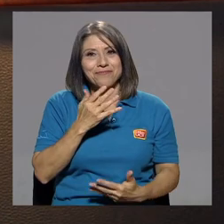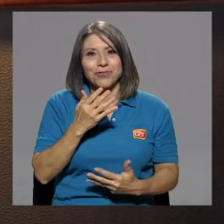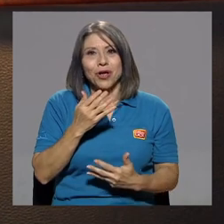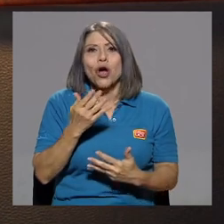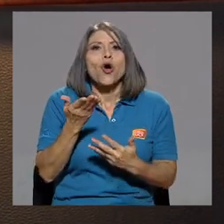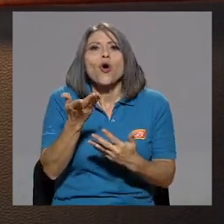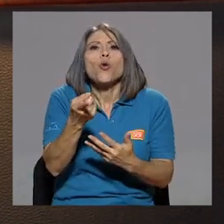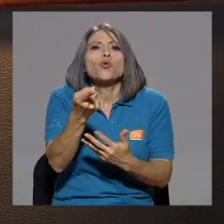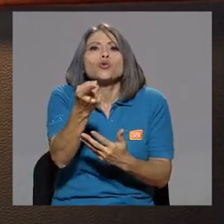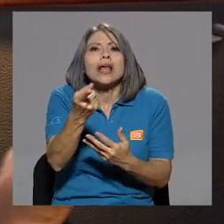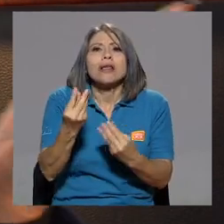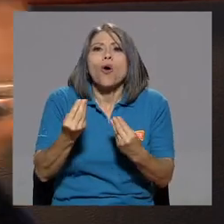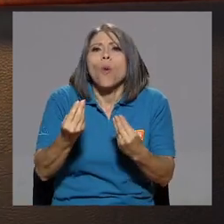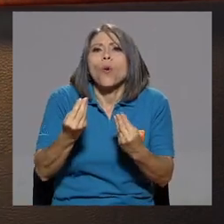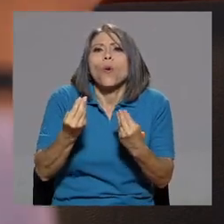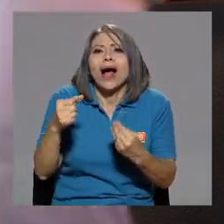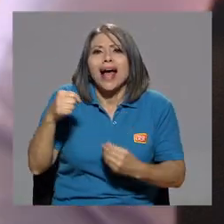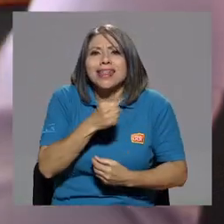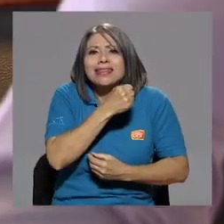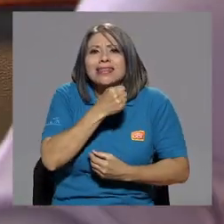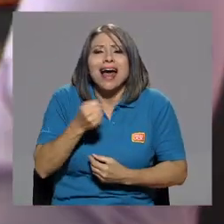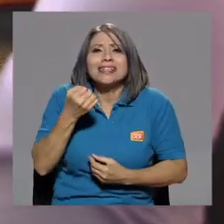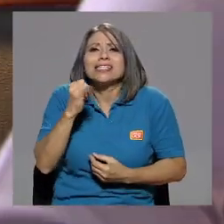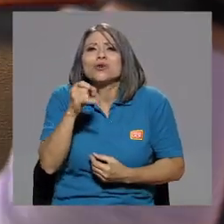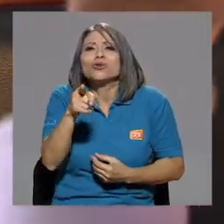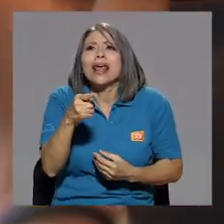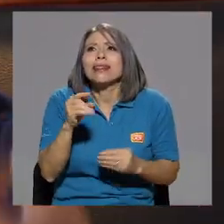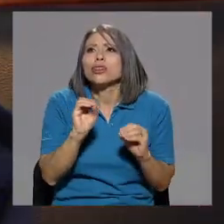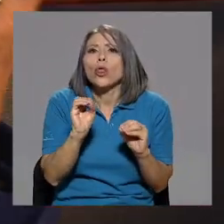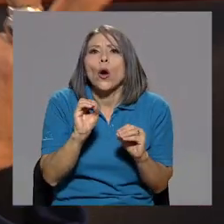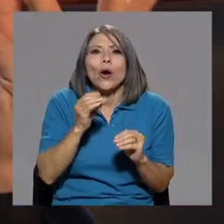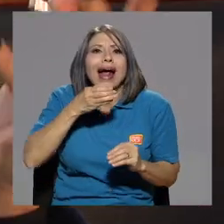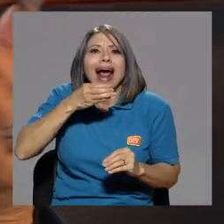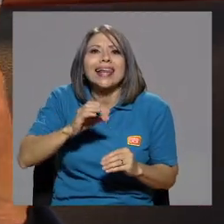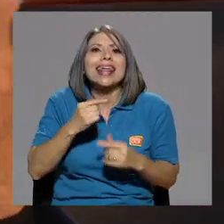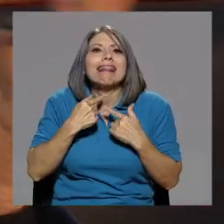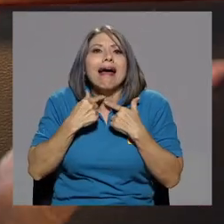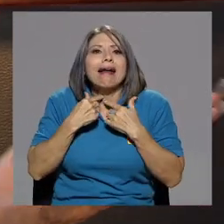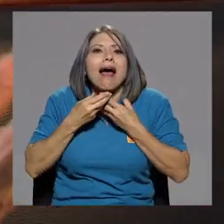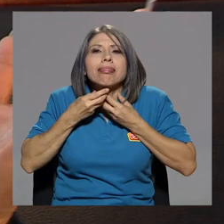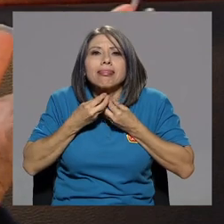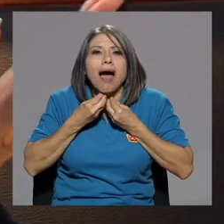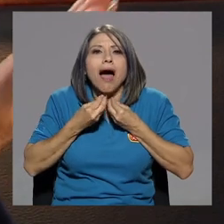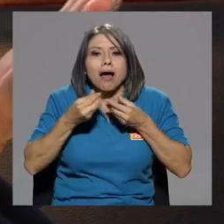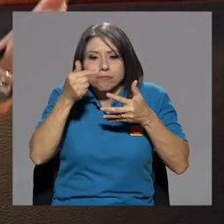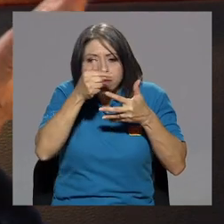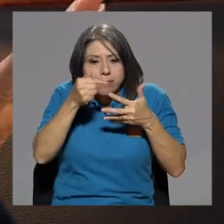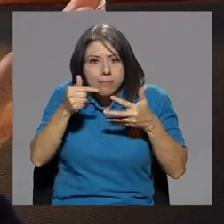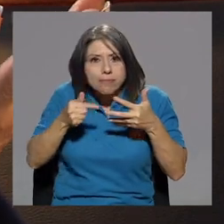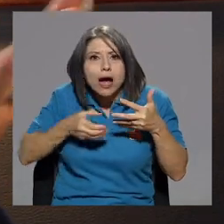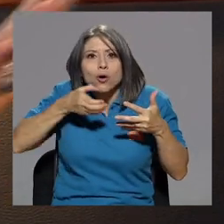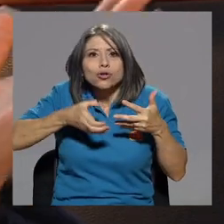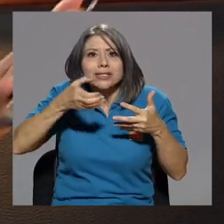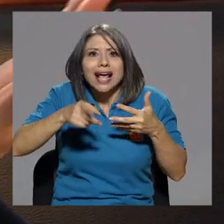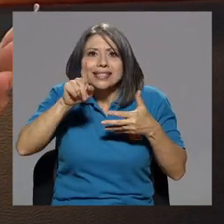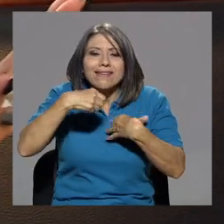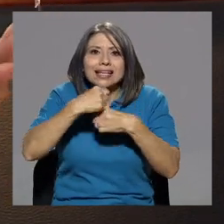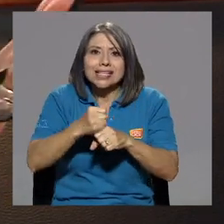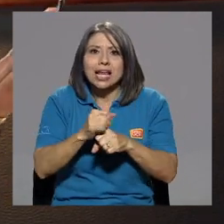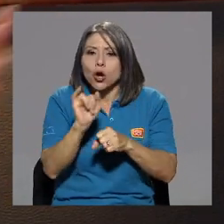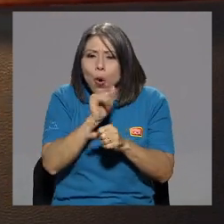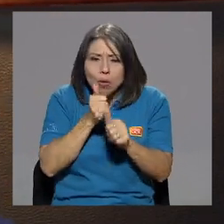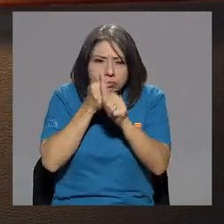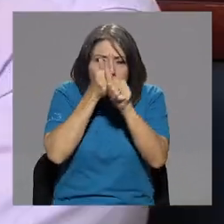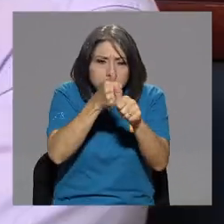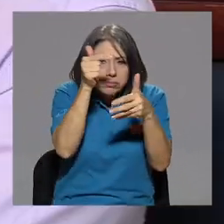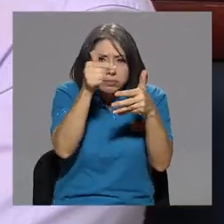¿Cómo va usted a cantar si no calienta garganta? Si no, hay un montón de cositas que hay que hacer, una ceremonia antes